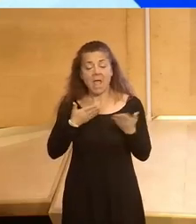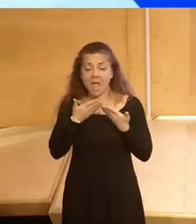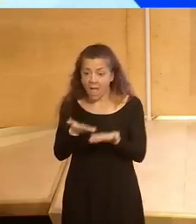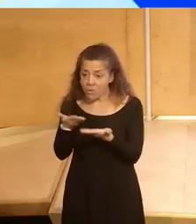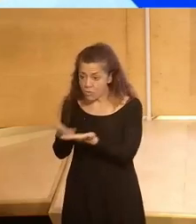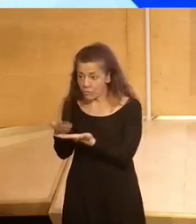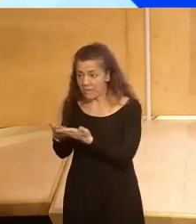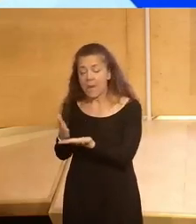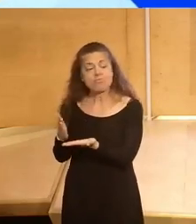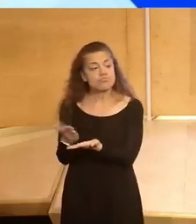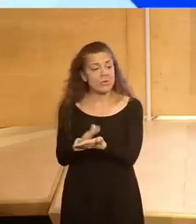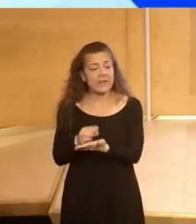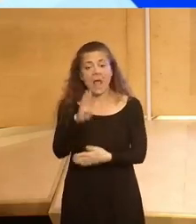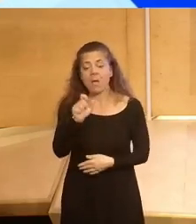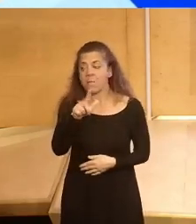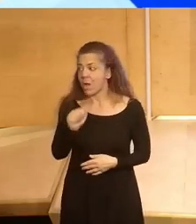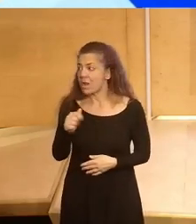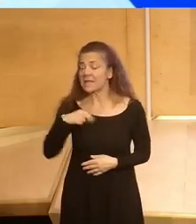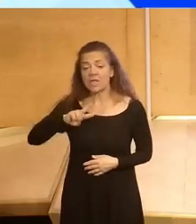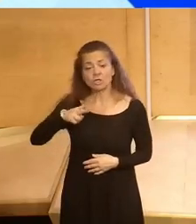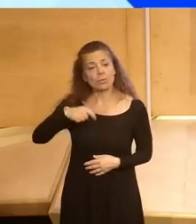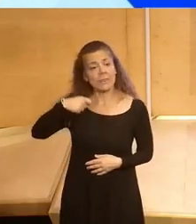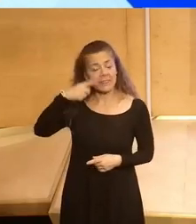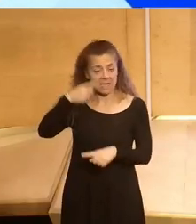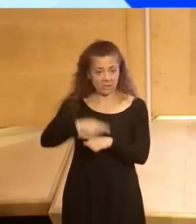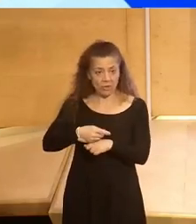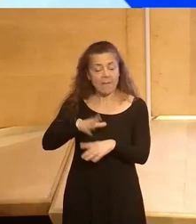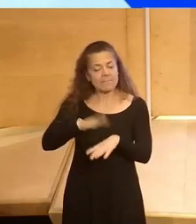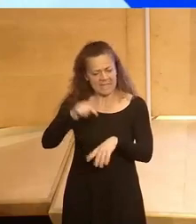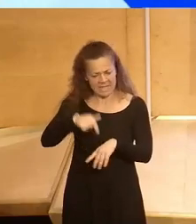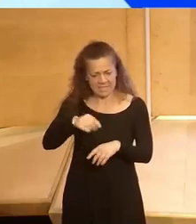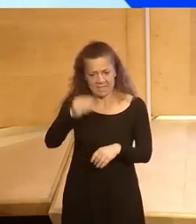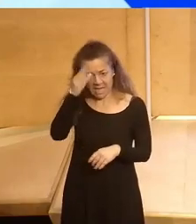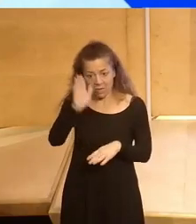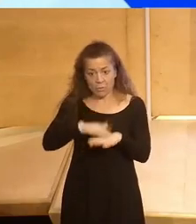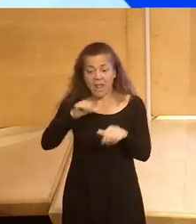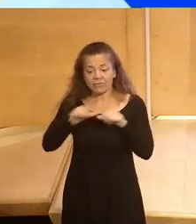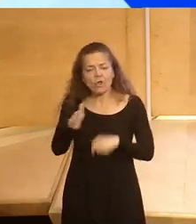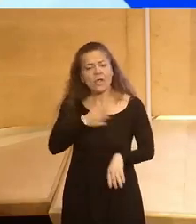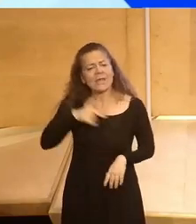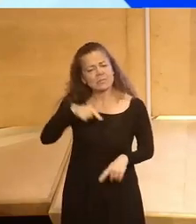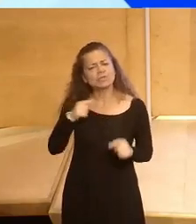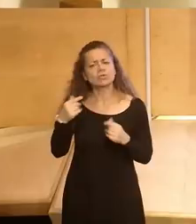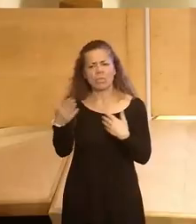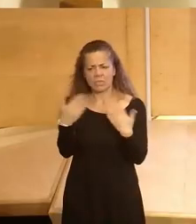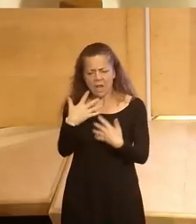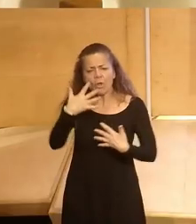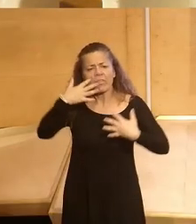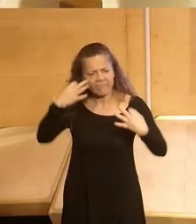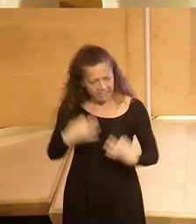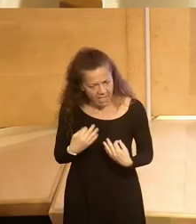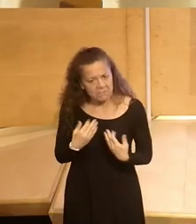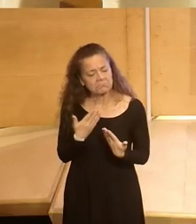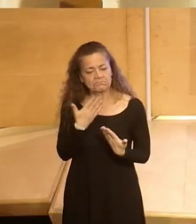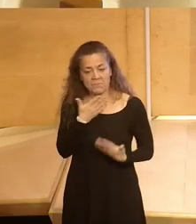de la moderadora Paula Oliver, que es la subdirectora de Incidencia en Talento para el Futuro. Queremos que este sea un diálogo de verdad, fluido,